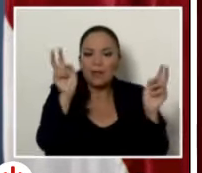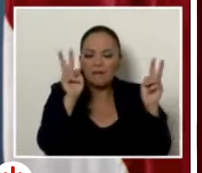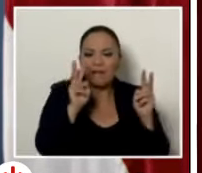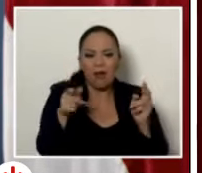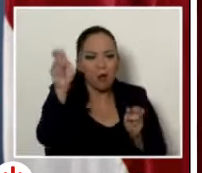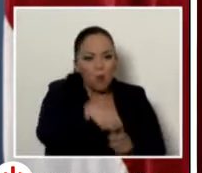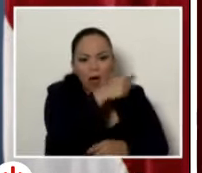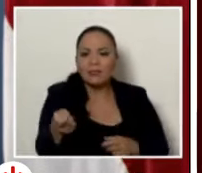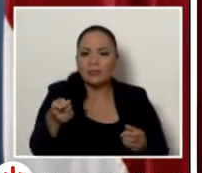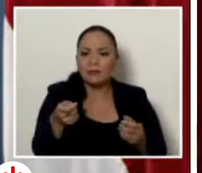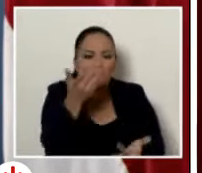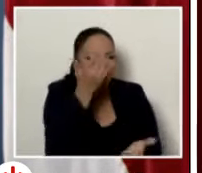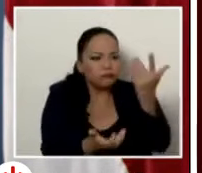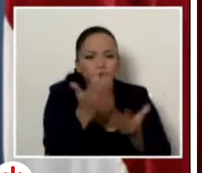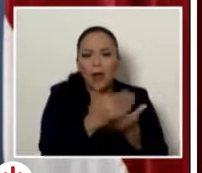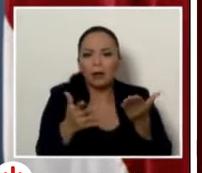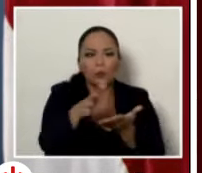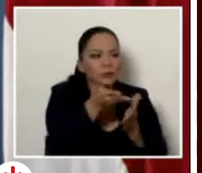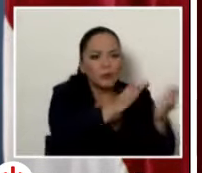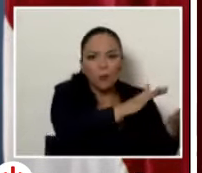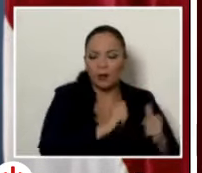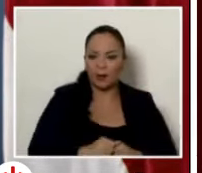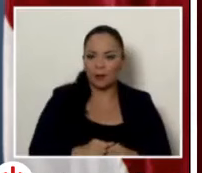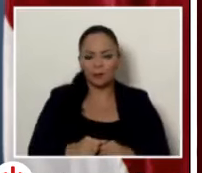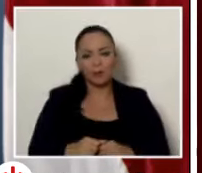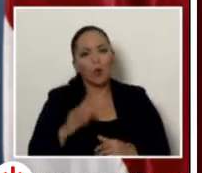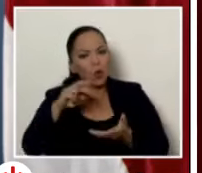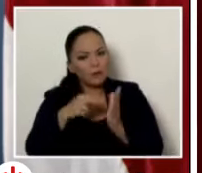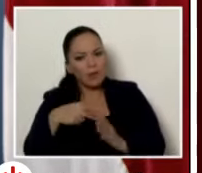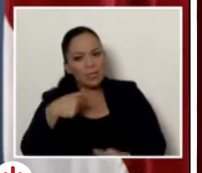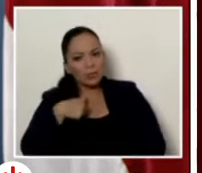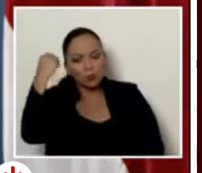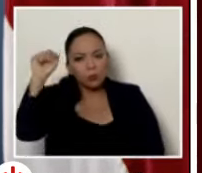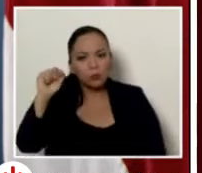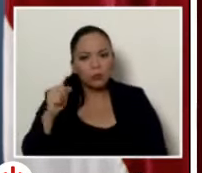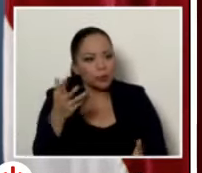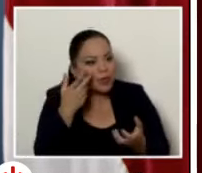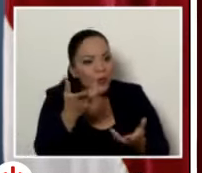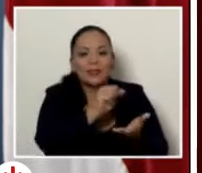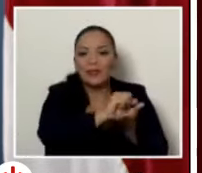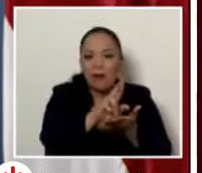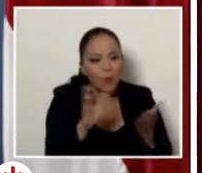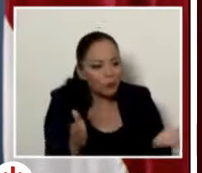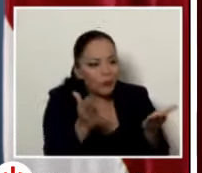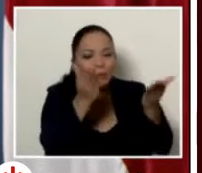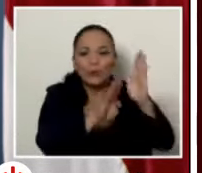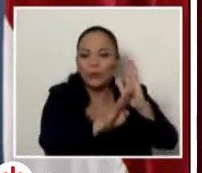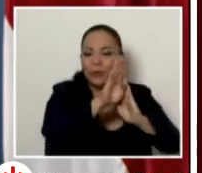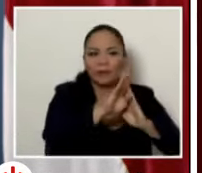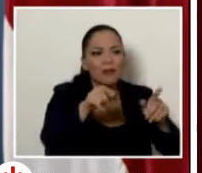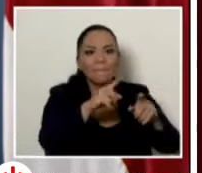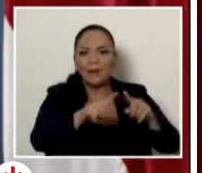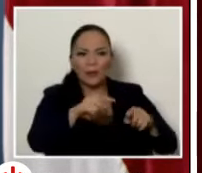es una sacada clavo ver a un pueblo como San Ramón rico próspero diciendo aquí no hay agua